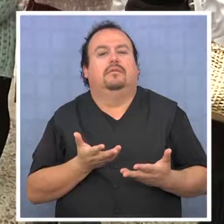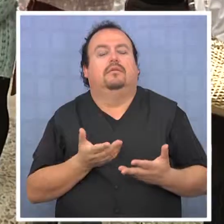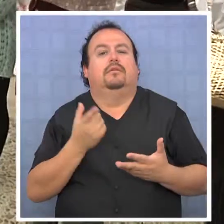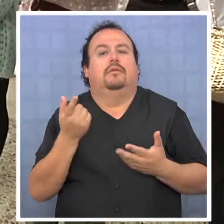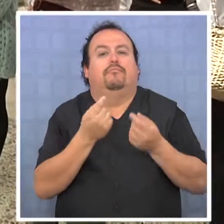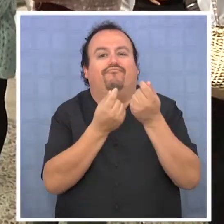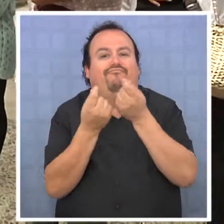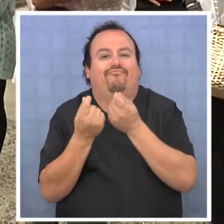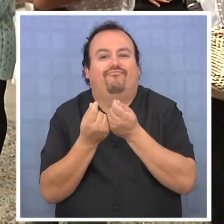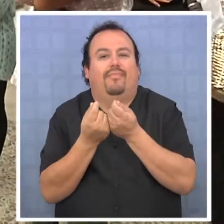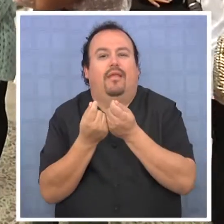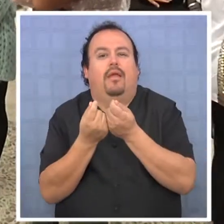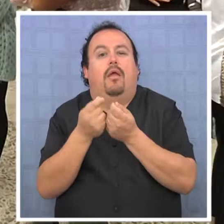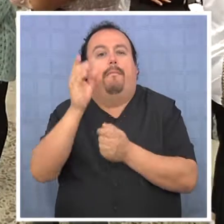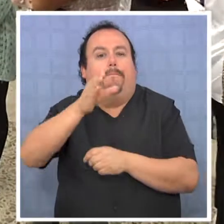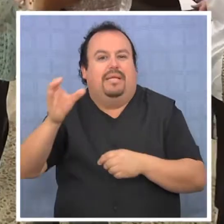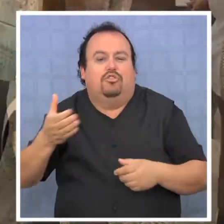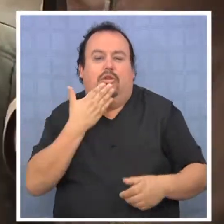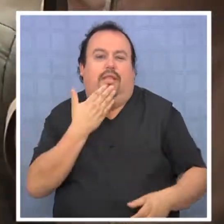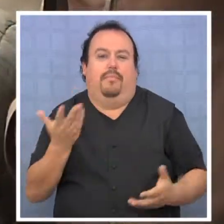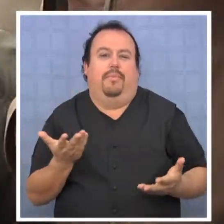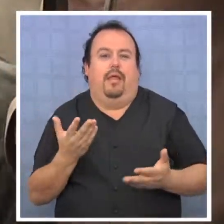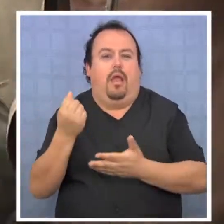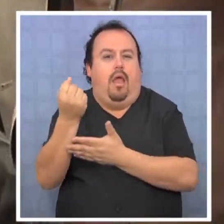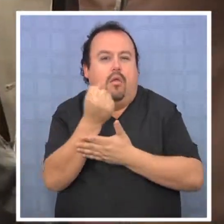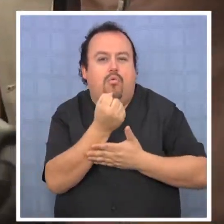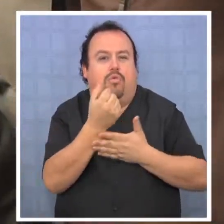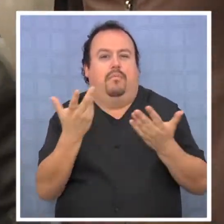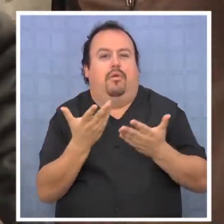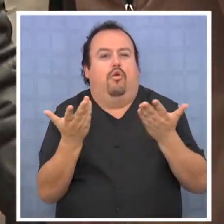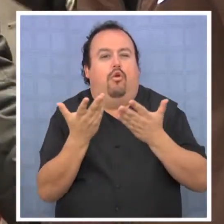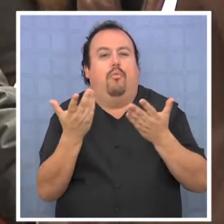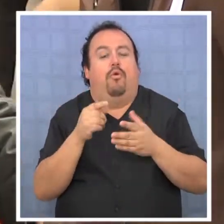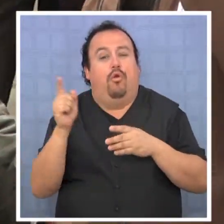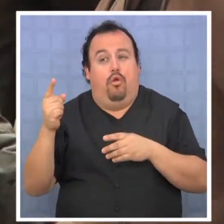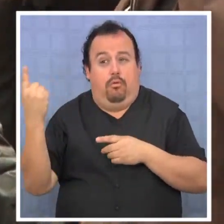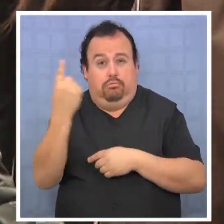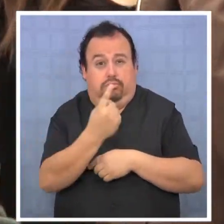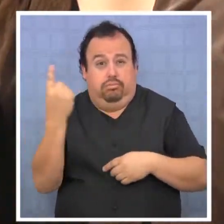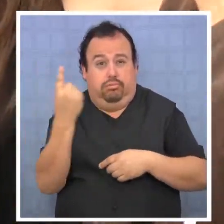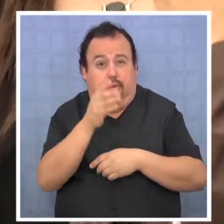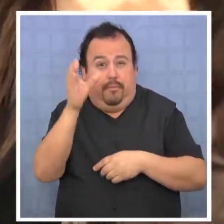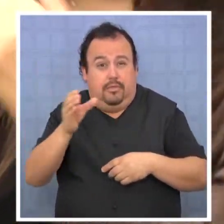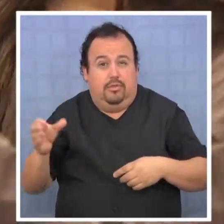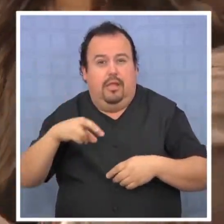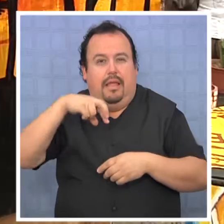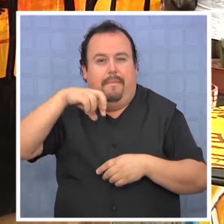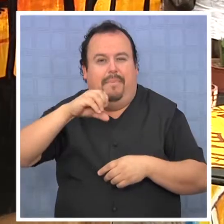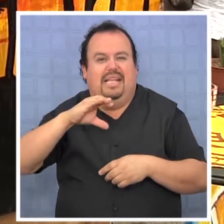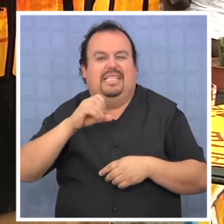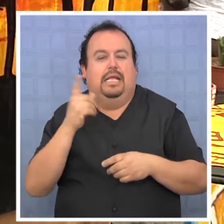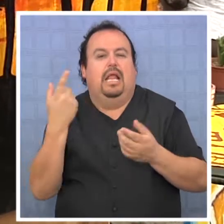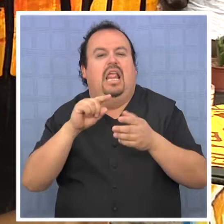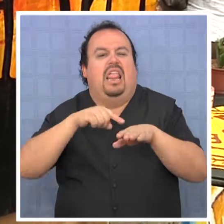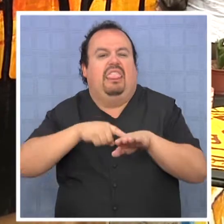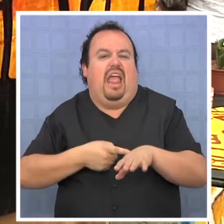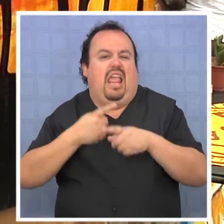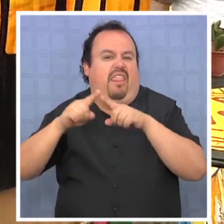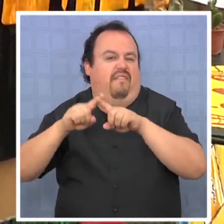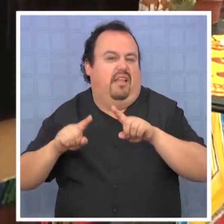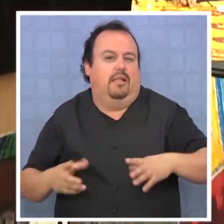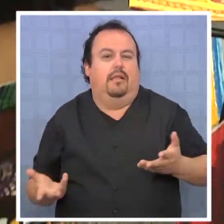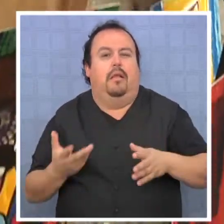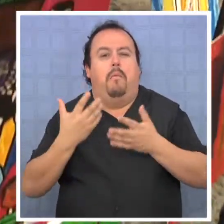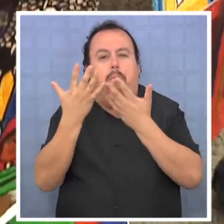recurso humano. Los pacientes que son atendidos por la red asistencial pública realizan talleres en